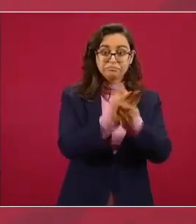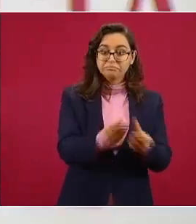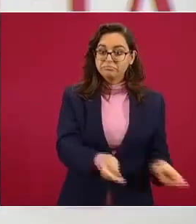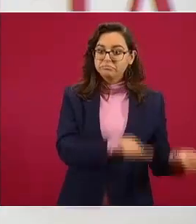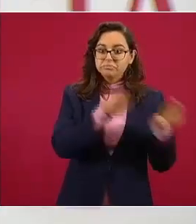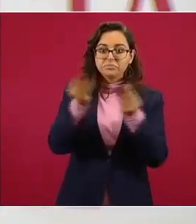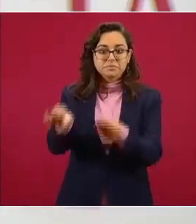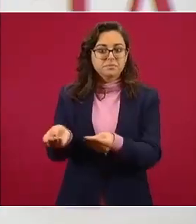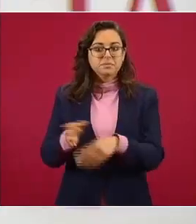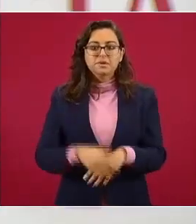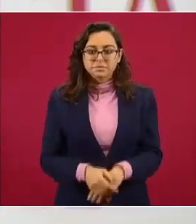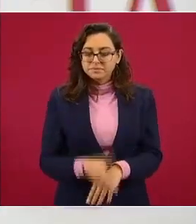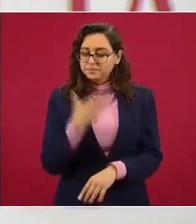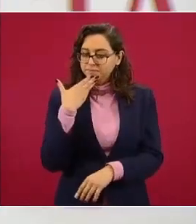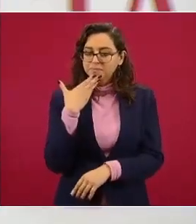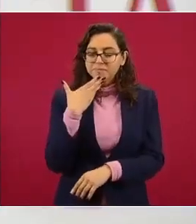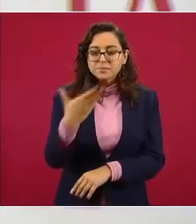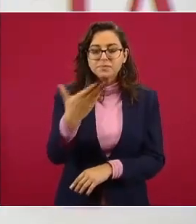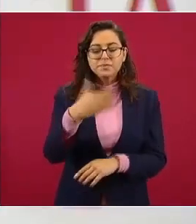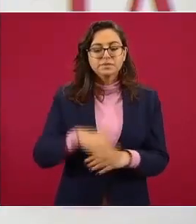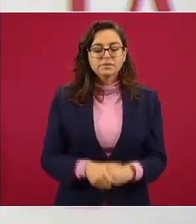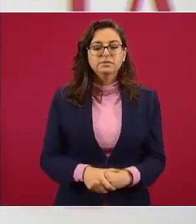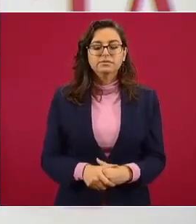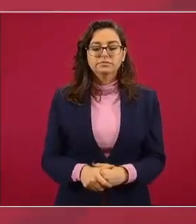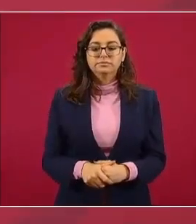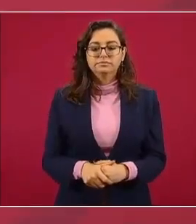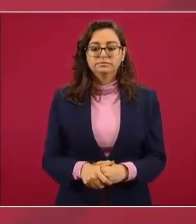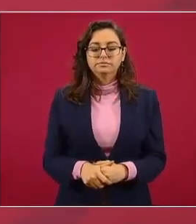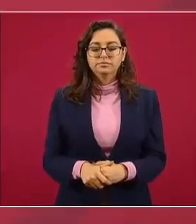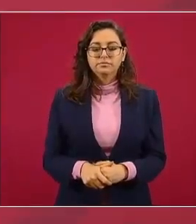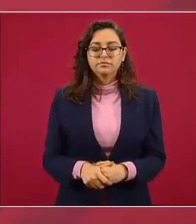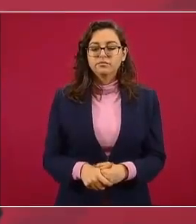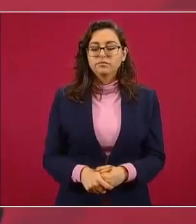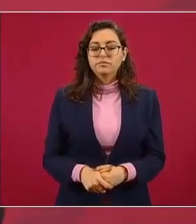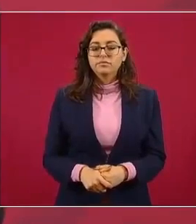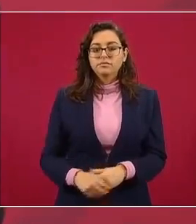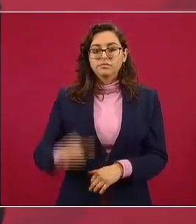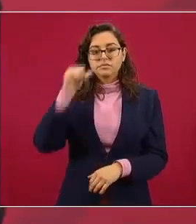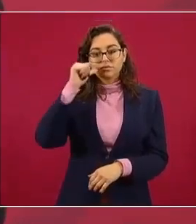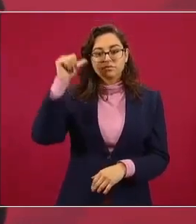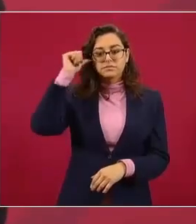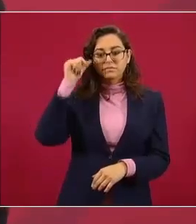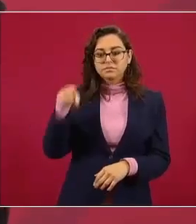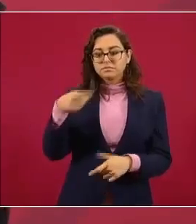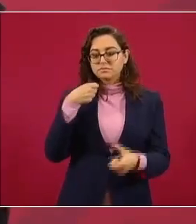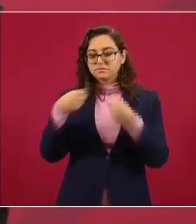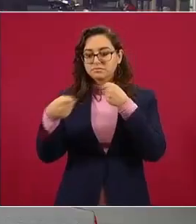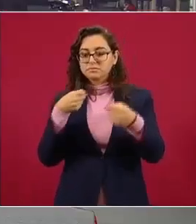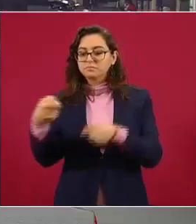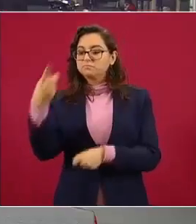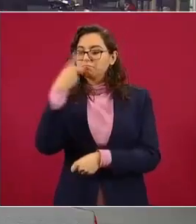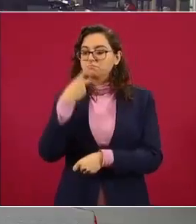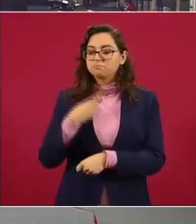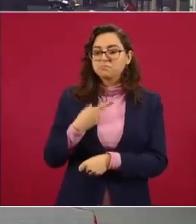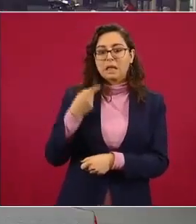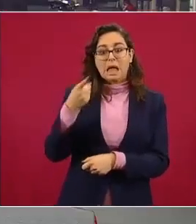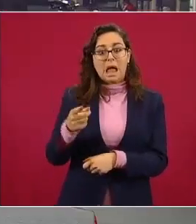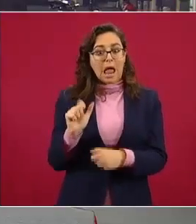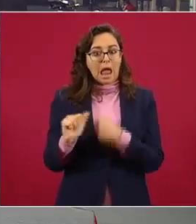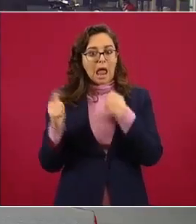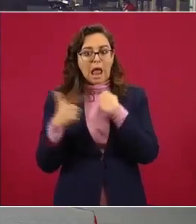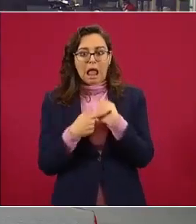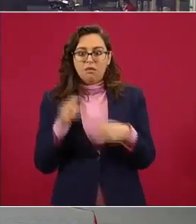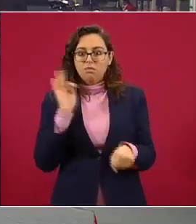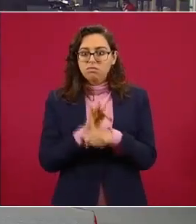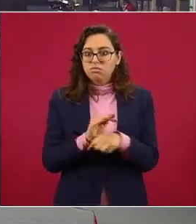excelente ayer me preguntaba algún colega de ustedes bueno pero ese es un acuerdo de encubrimiento de impunidad